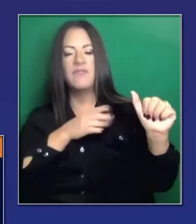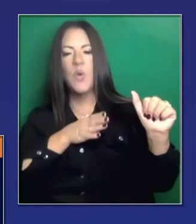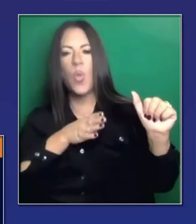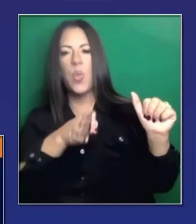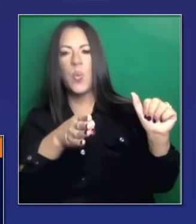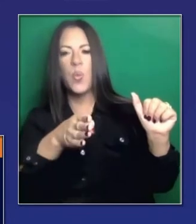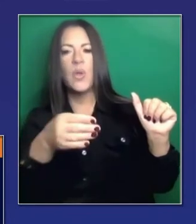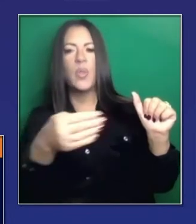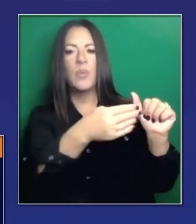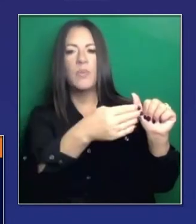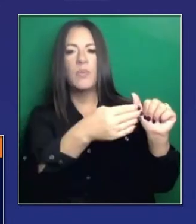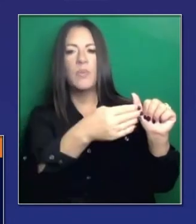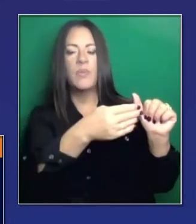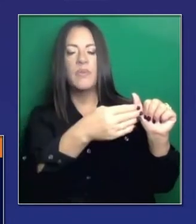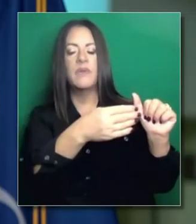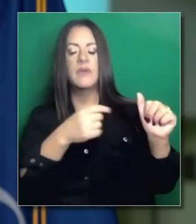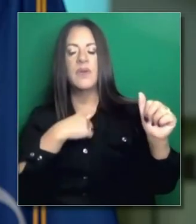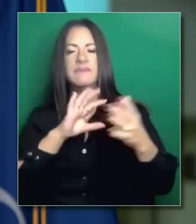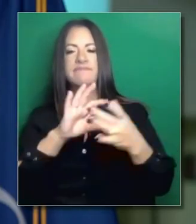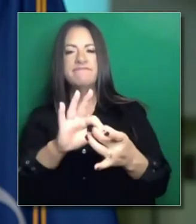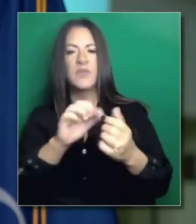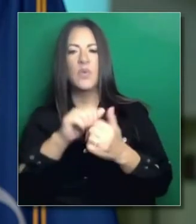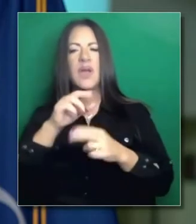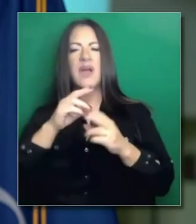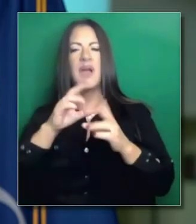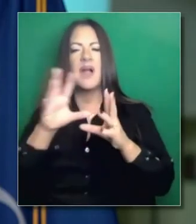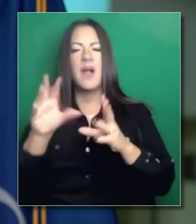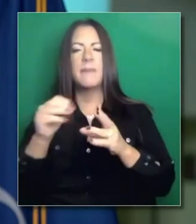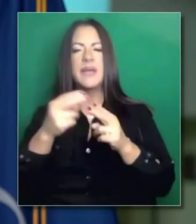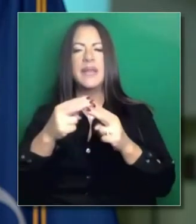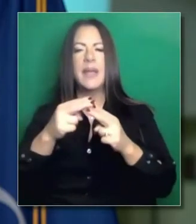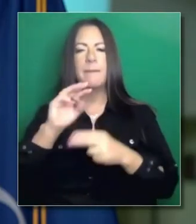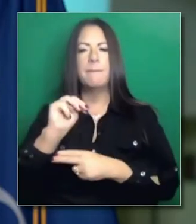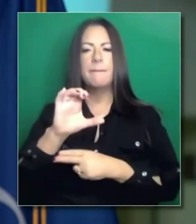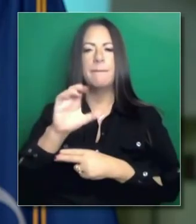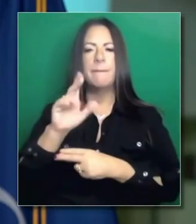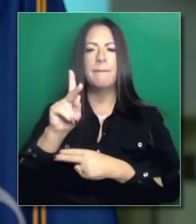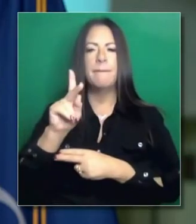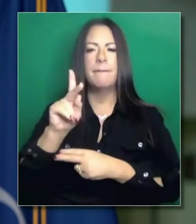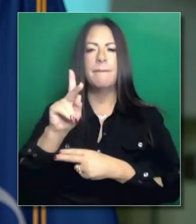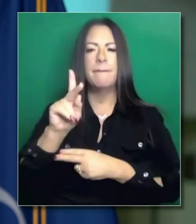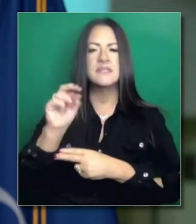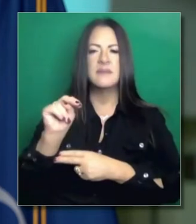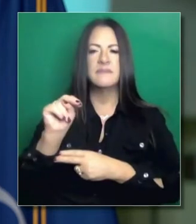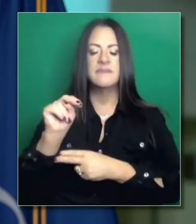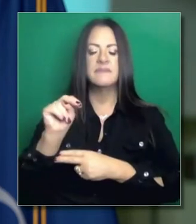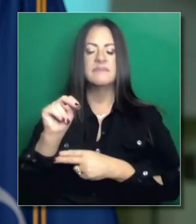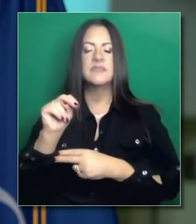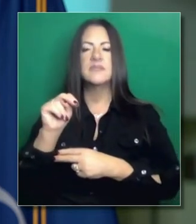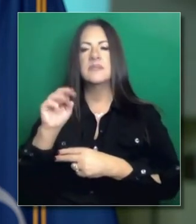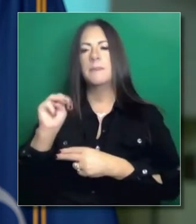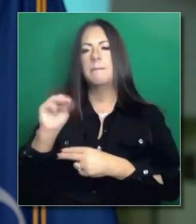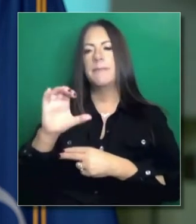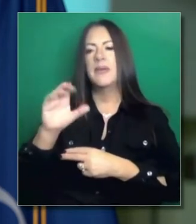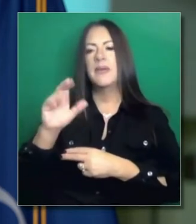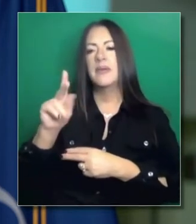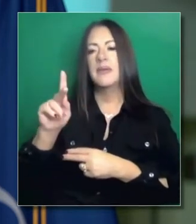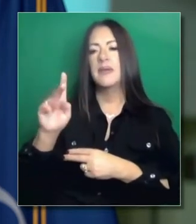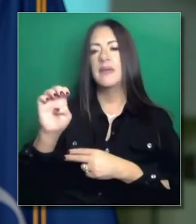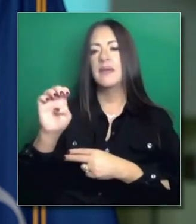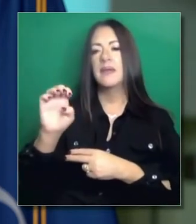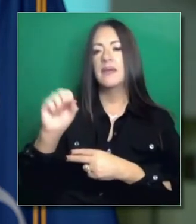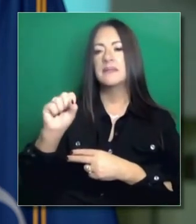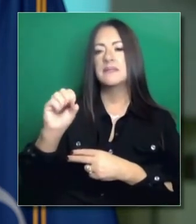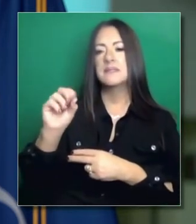Y McKesson es una de las grandes compañías. En cuanto a su logística. Distribución y